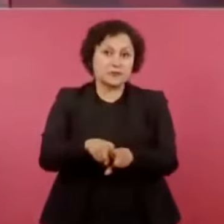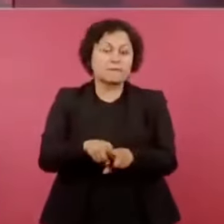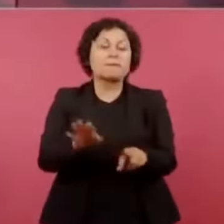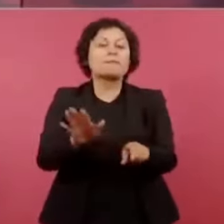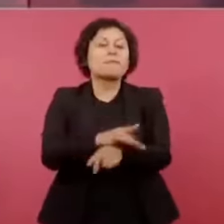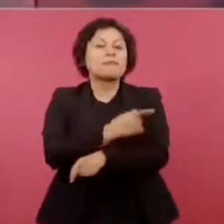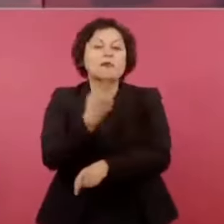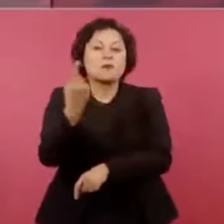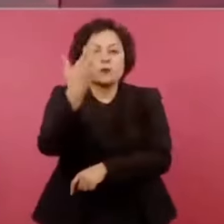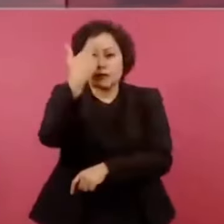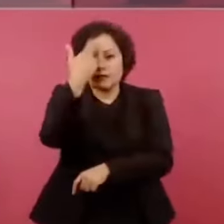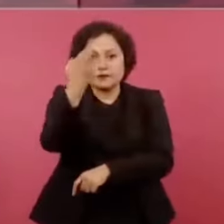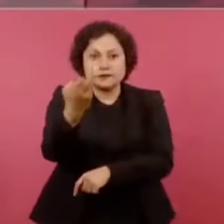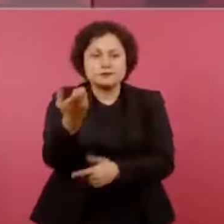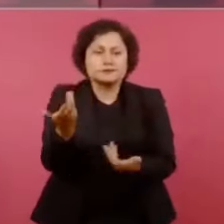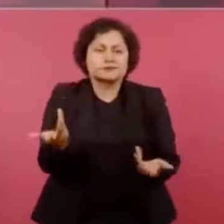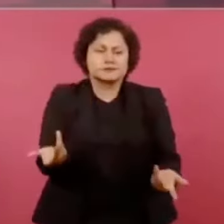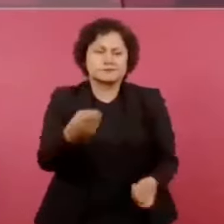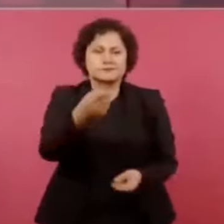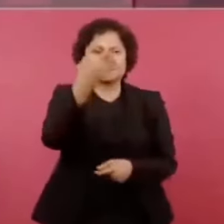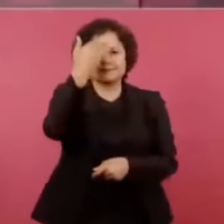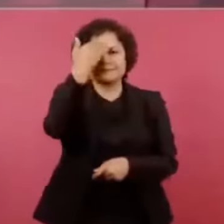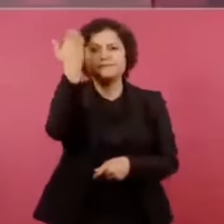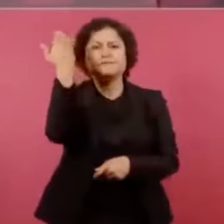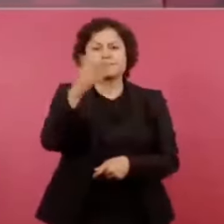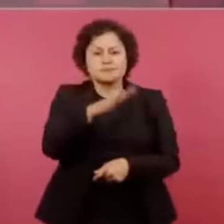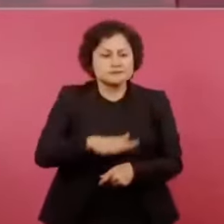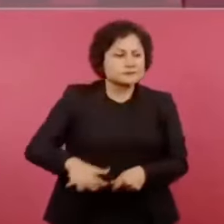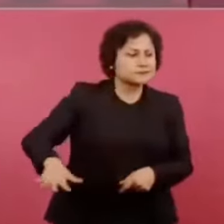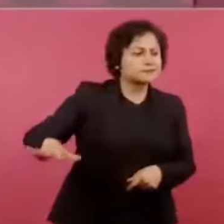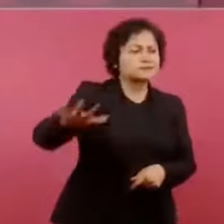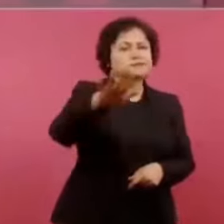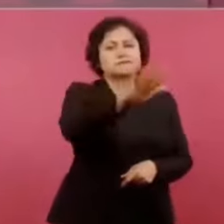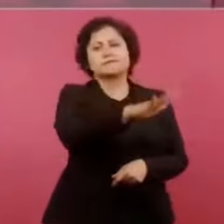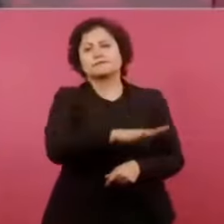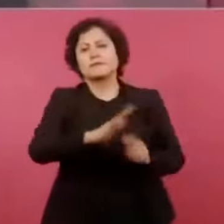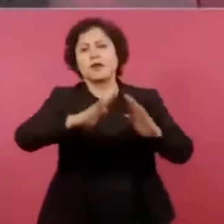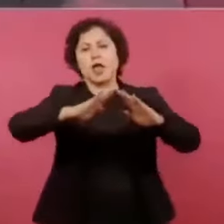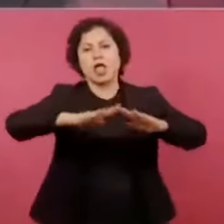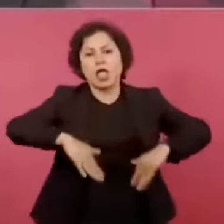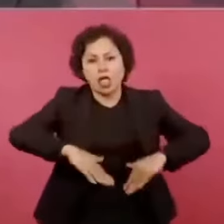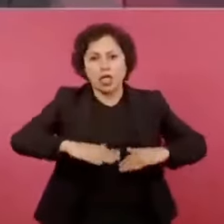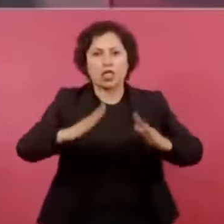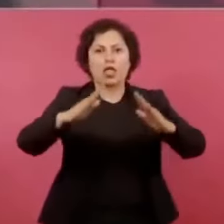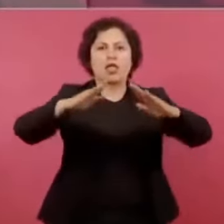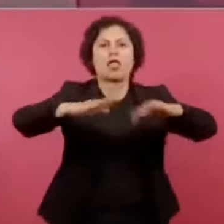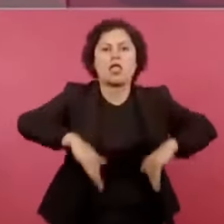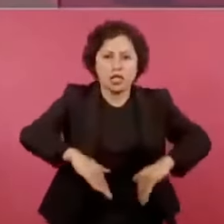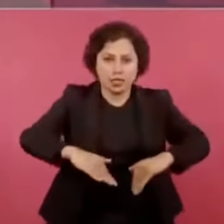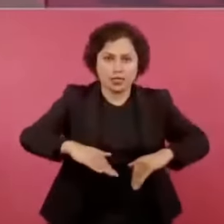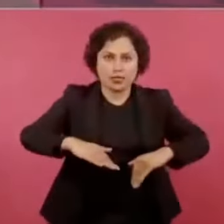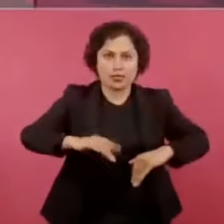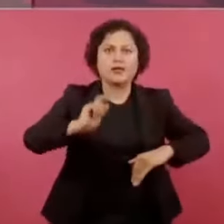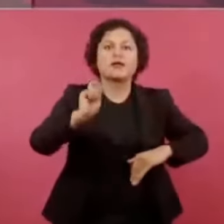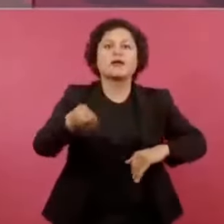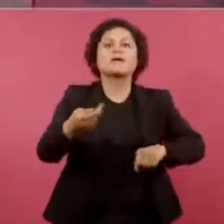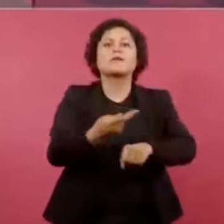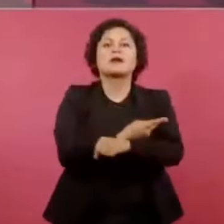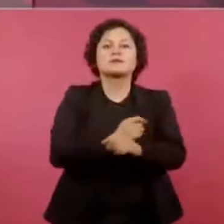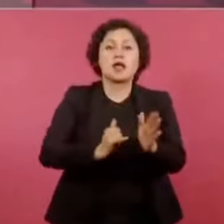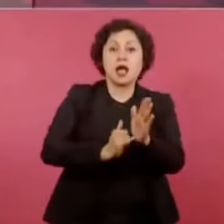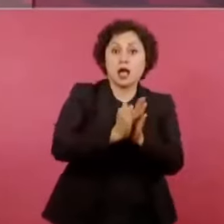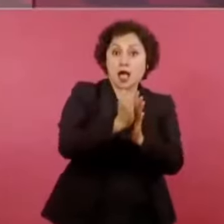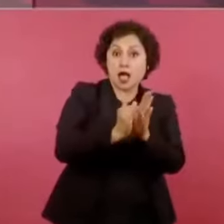hundimientos de esa zona no se puede poner concreto hidráulico.